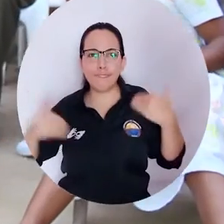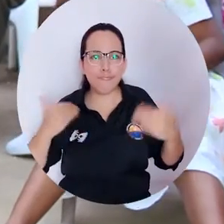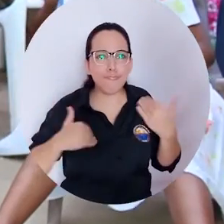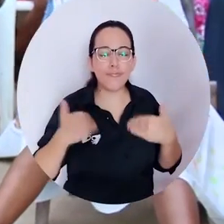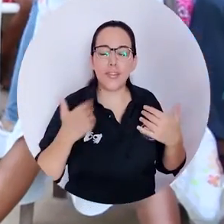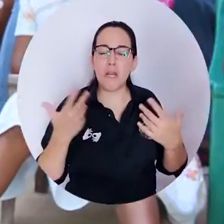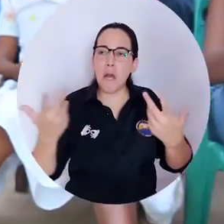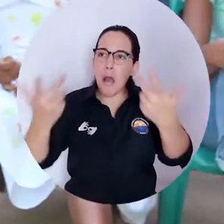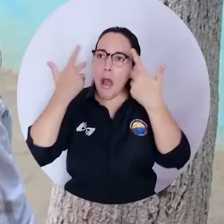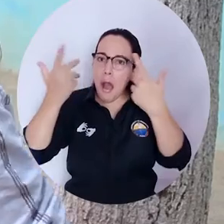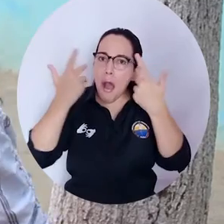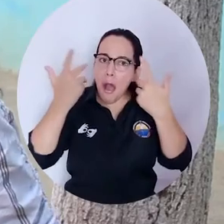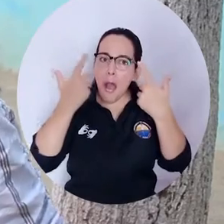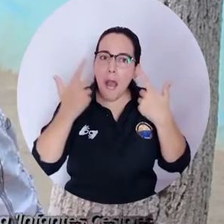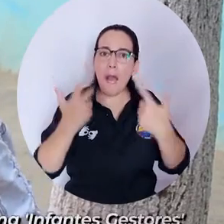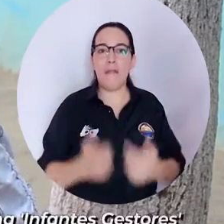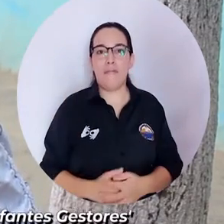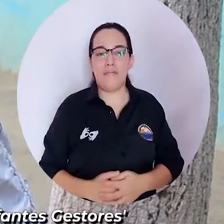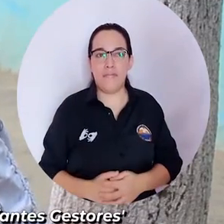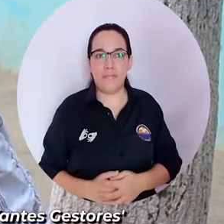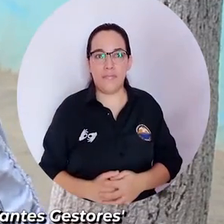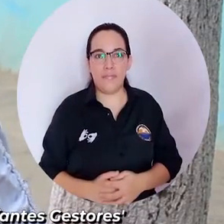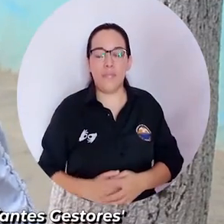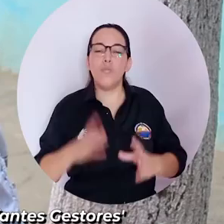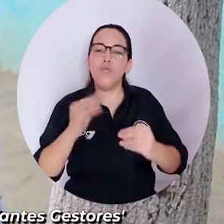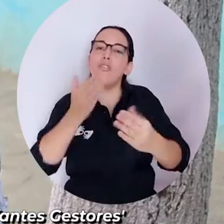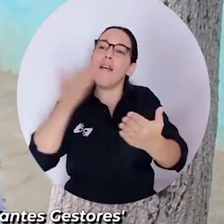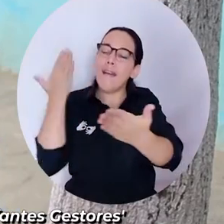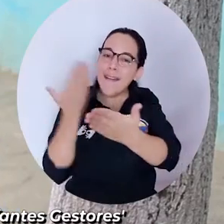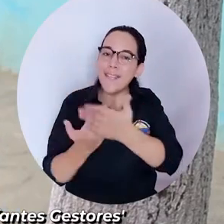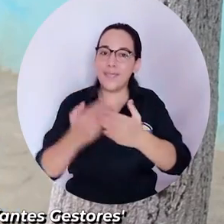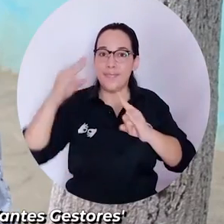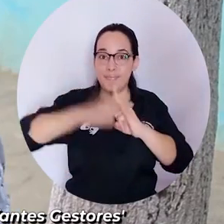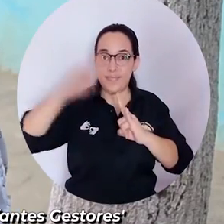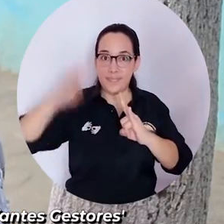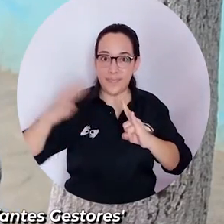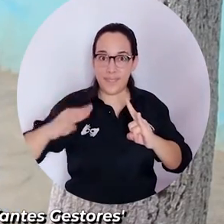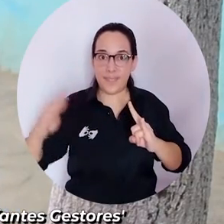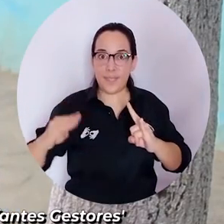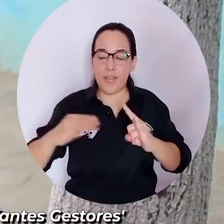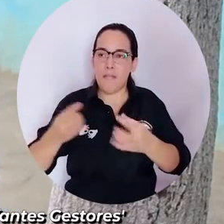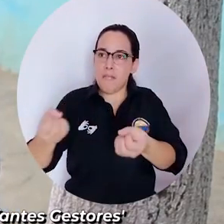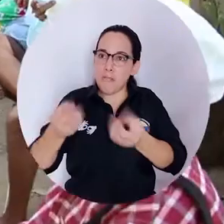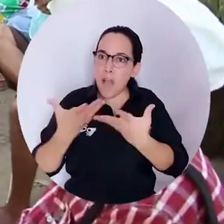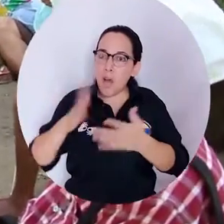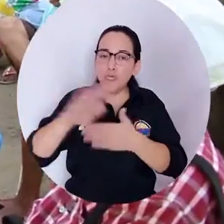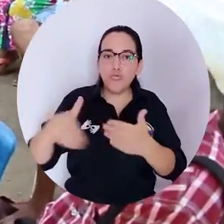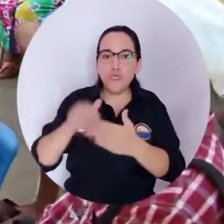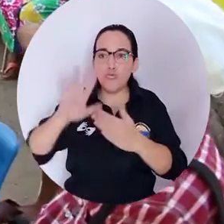enseñen ellos. Pues le quiero dar muchas gracias a la Universidad del Magdalena por brindarnos todo el apoyo.